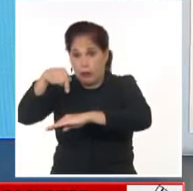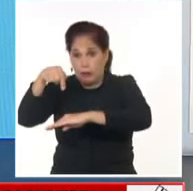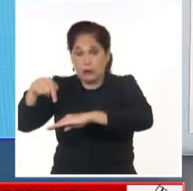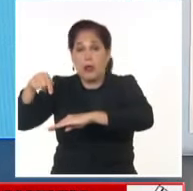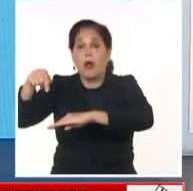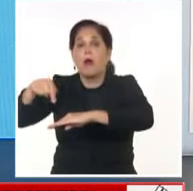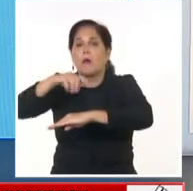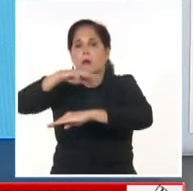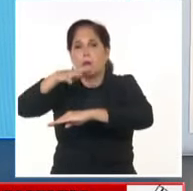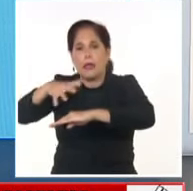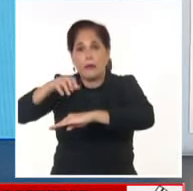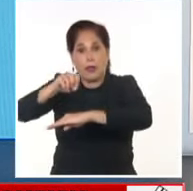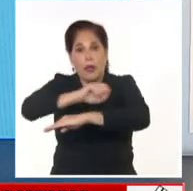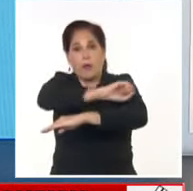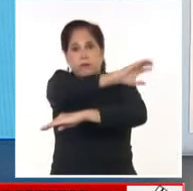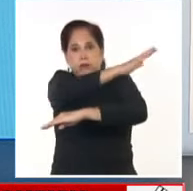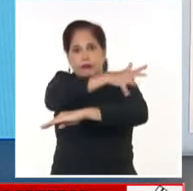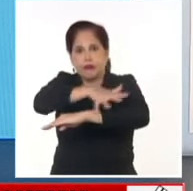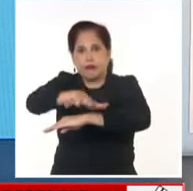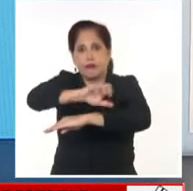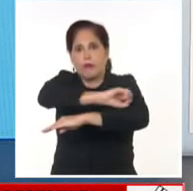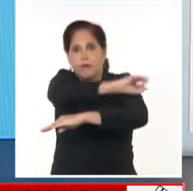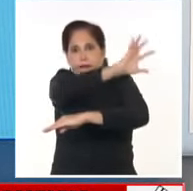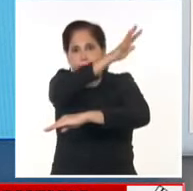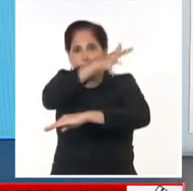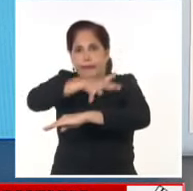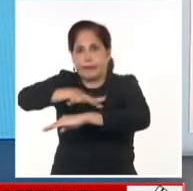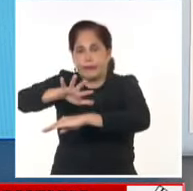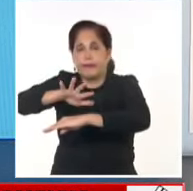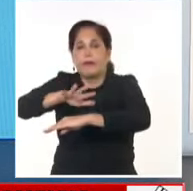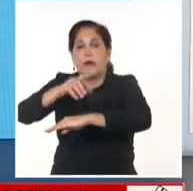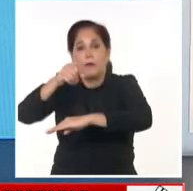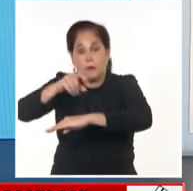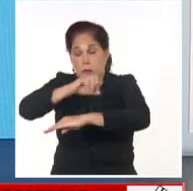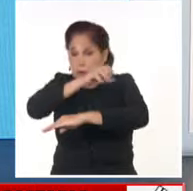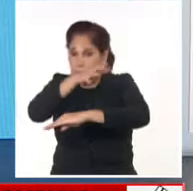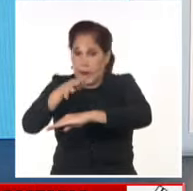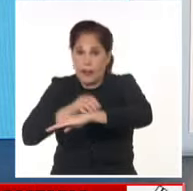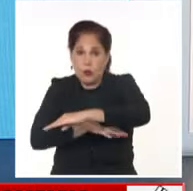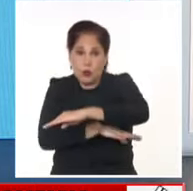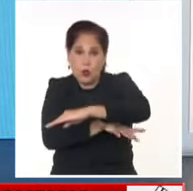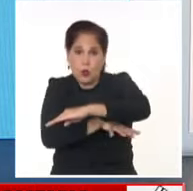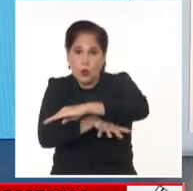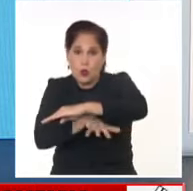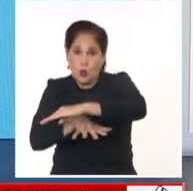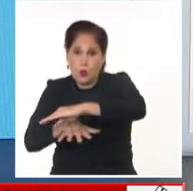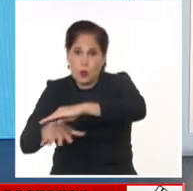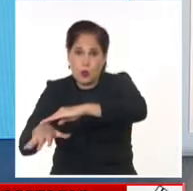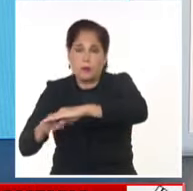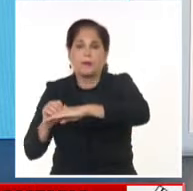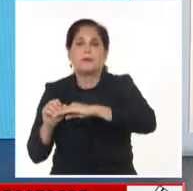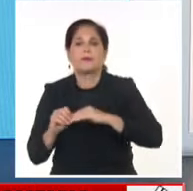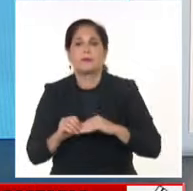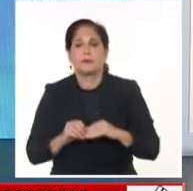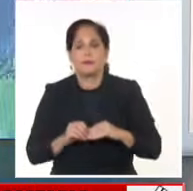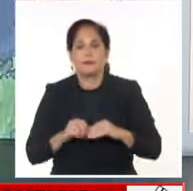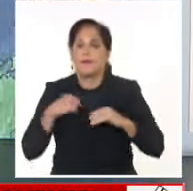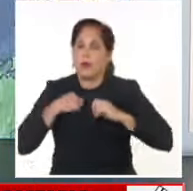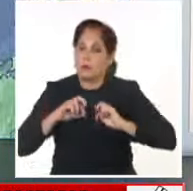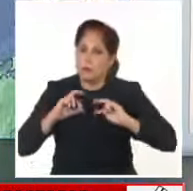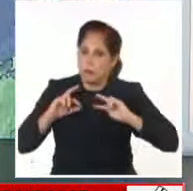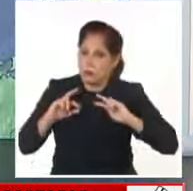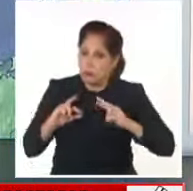en el resto de la costa norte, también en el tramo de Cagocruz a Punta Maicí y el resto de la costa sur tendrá poco oleaje. Así que reiteramos,